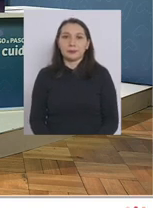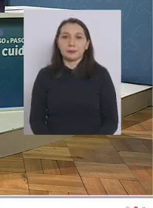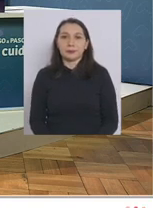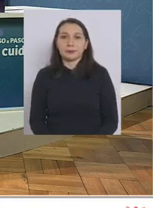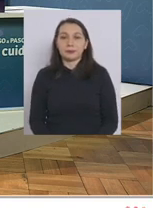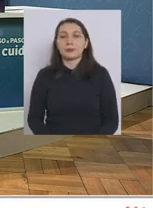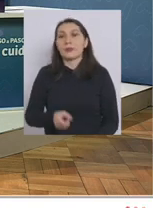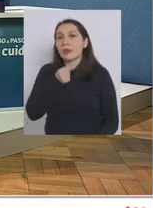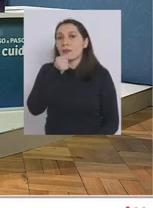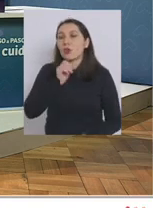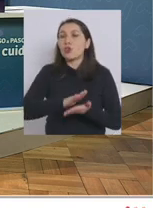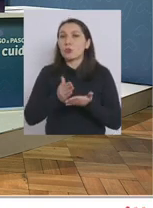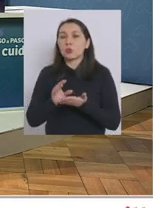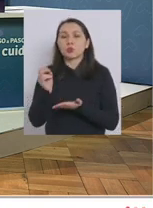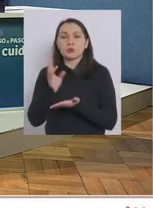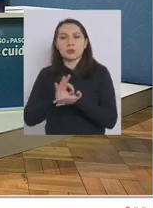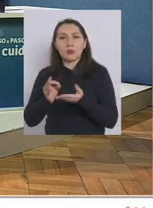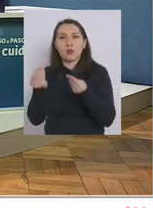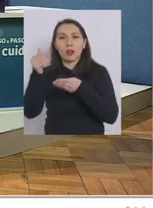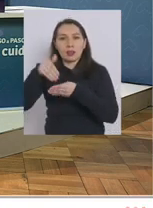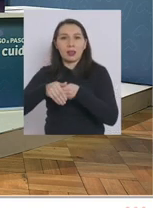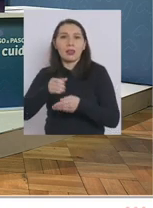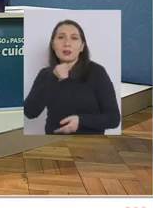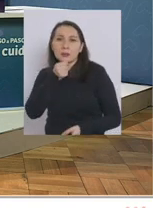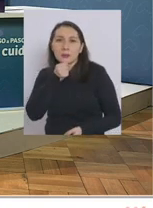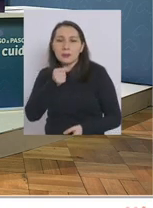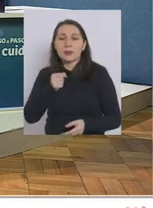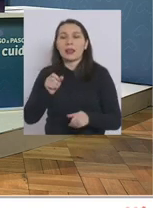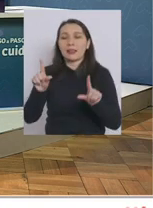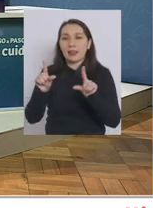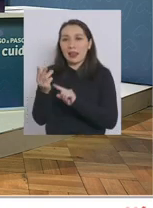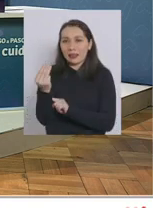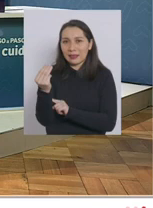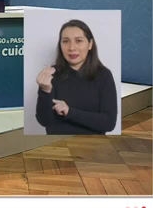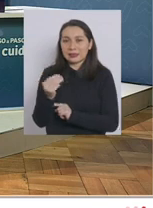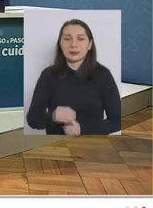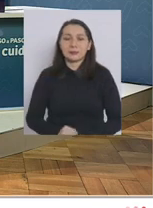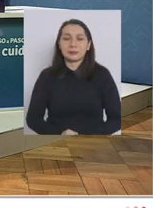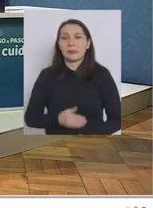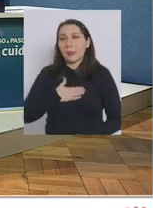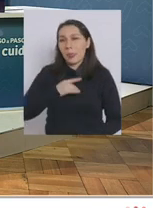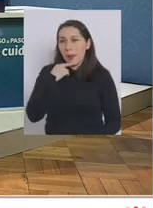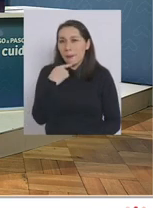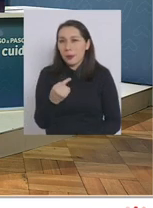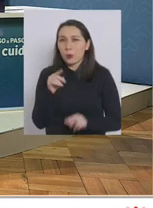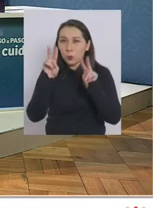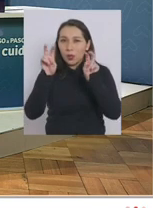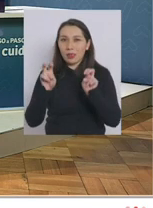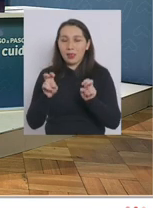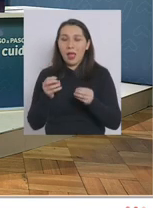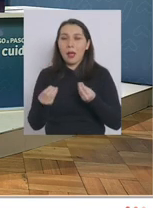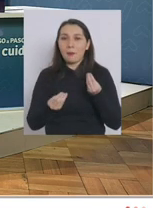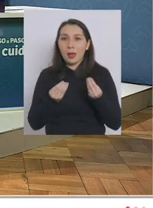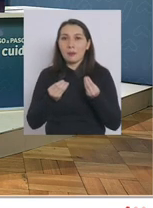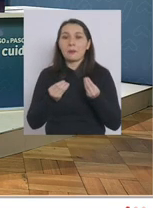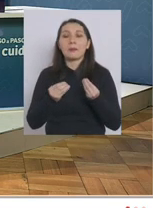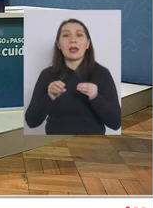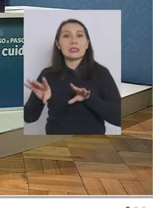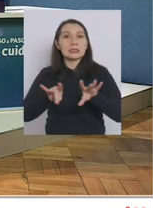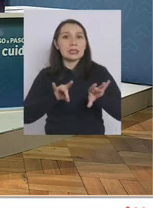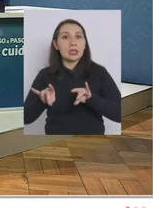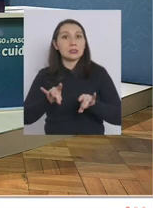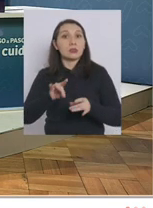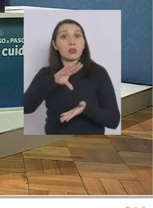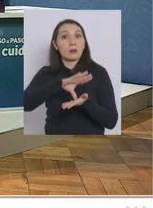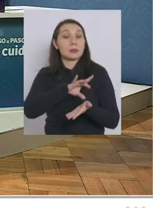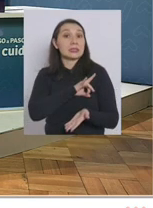cómo están subsecretarios buenas tardes Karina Zuniga periodista de Tele13 quería preguntar con respecto a la selección de nuestro país